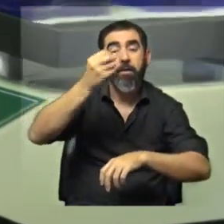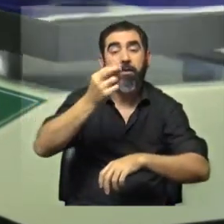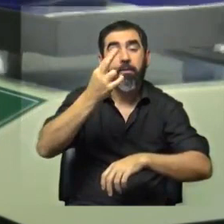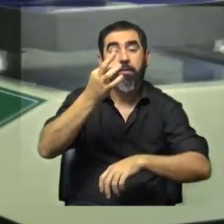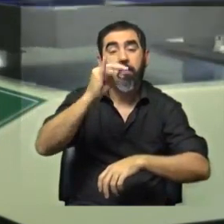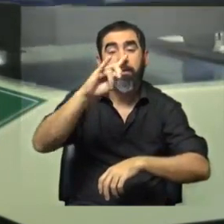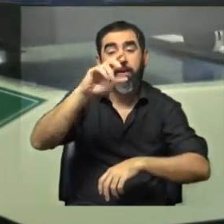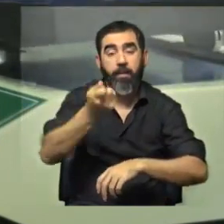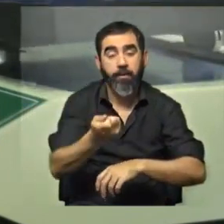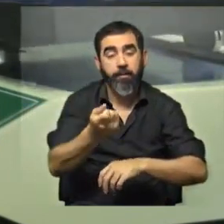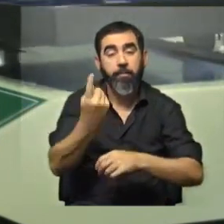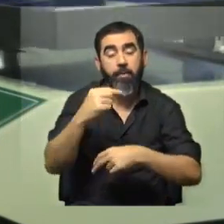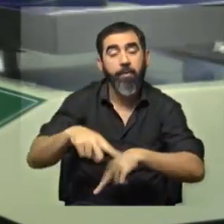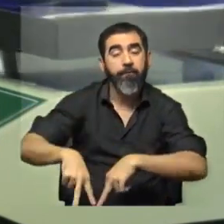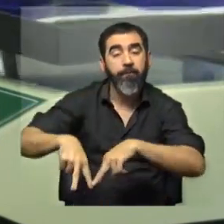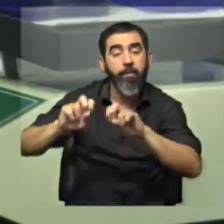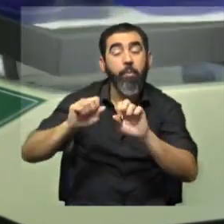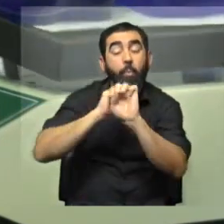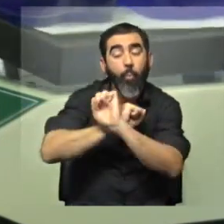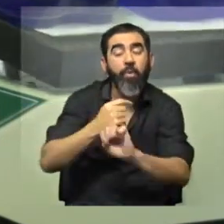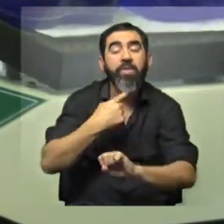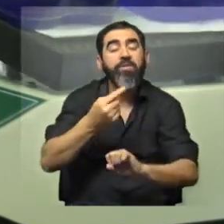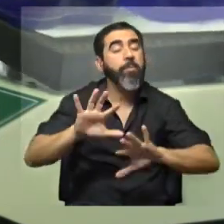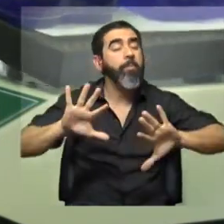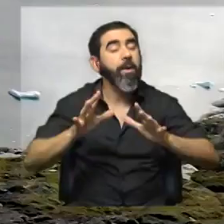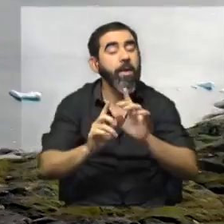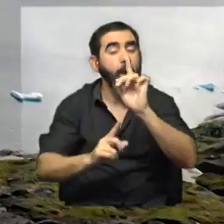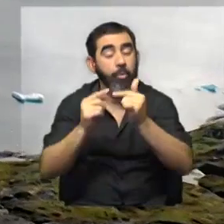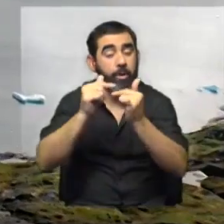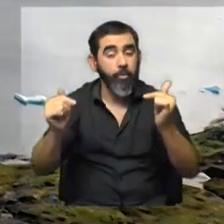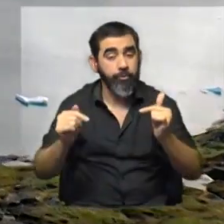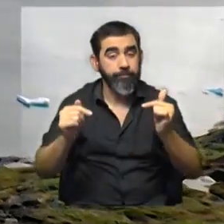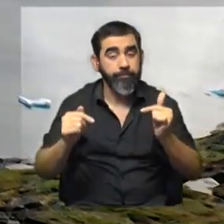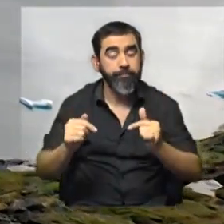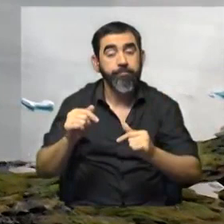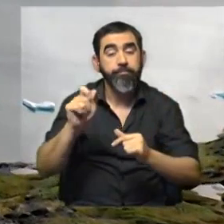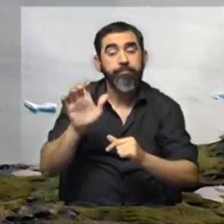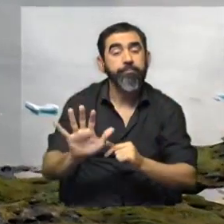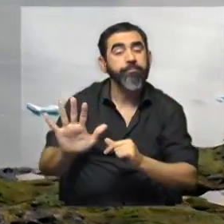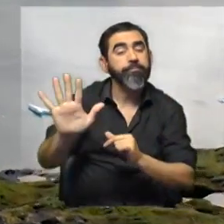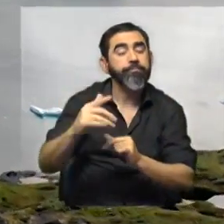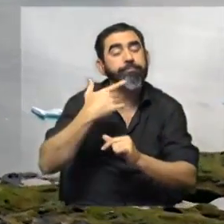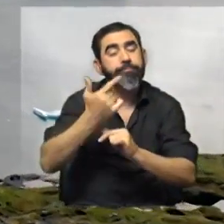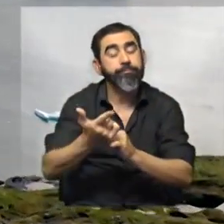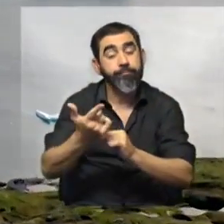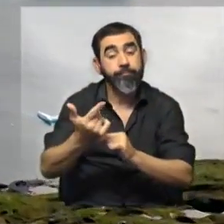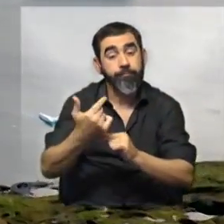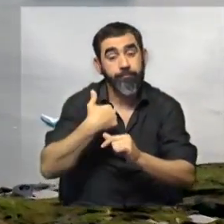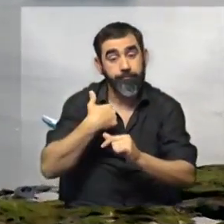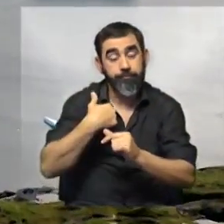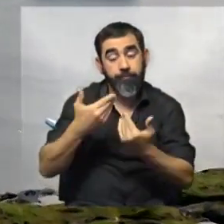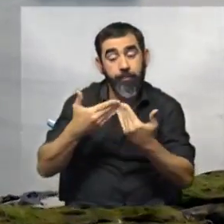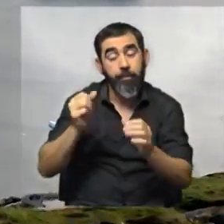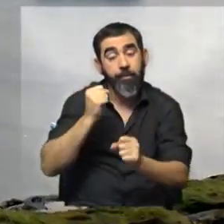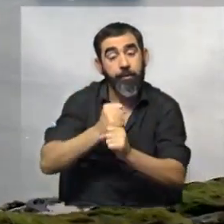Investigamos en particular los usos potenciales que tienen compuestos aislados de estas bacterias. En particular, cuando yo me acerco a trabajar